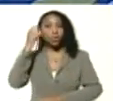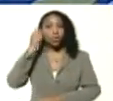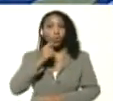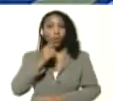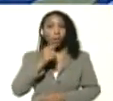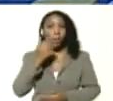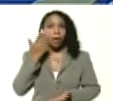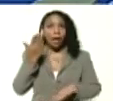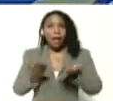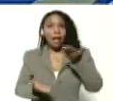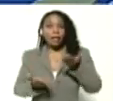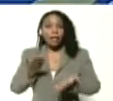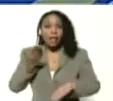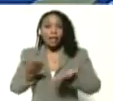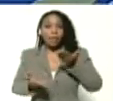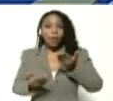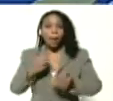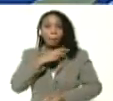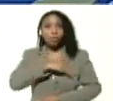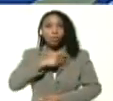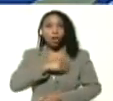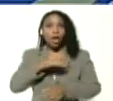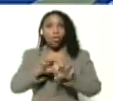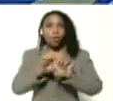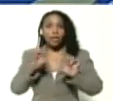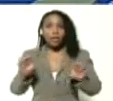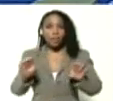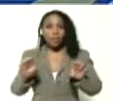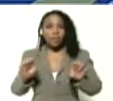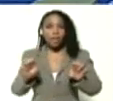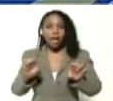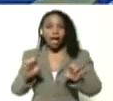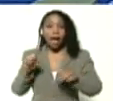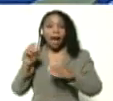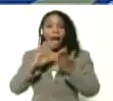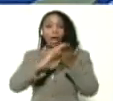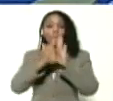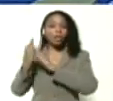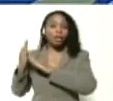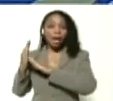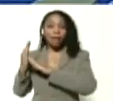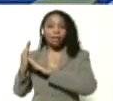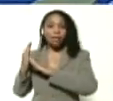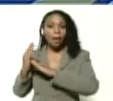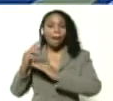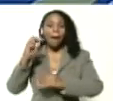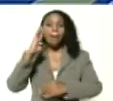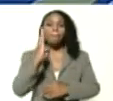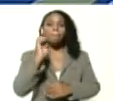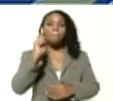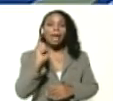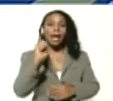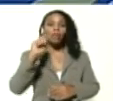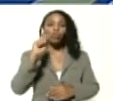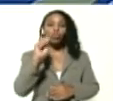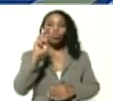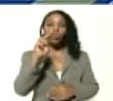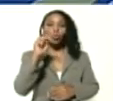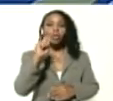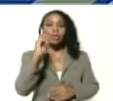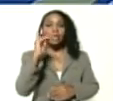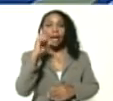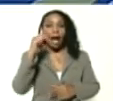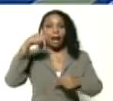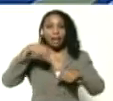a hacer el balance de las misiones educativas precisamente en la comunidad está el Betutini parroquia 23 de enero